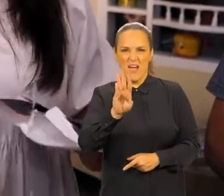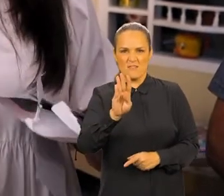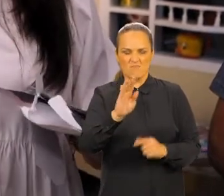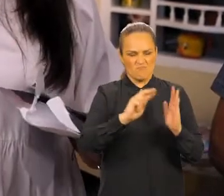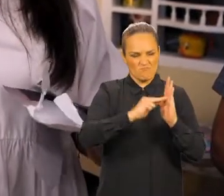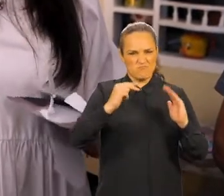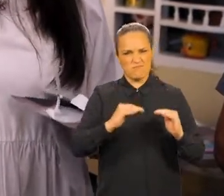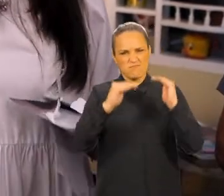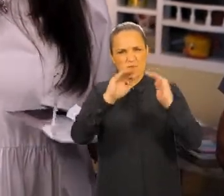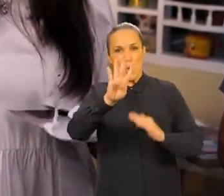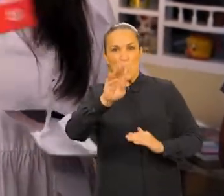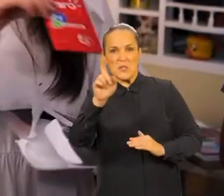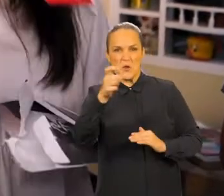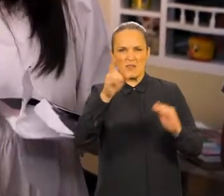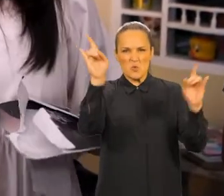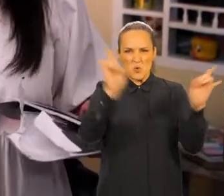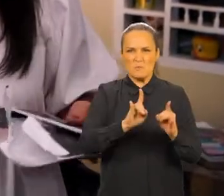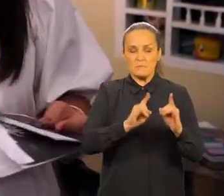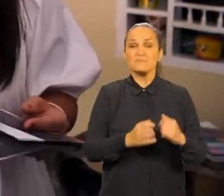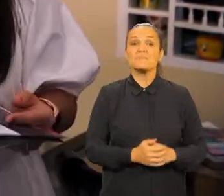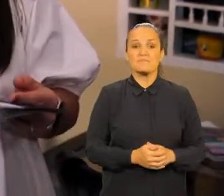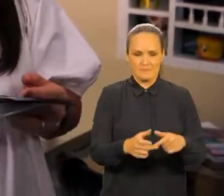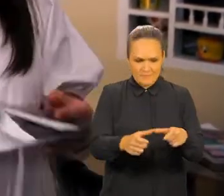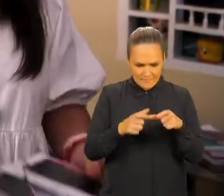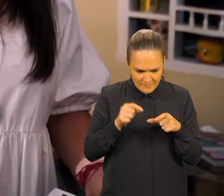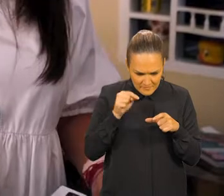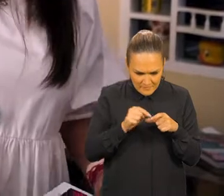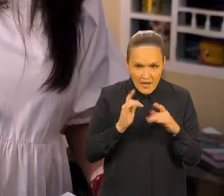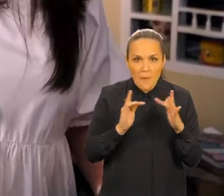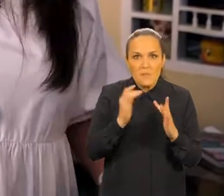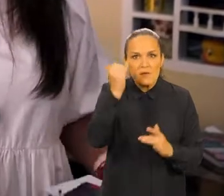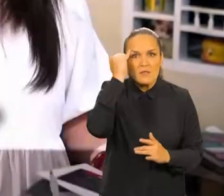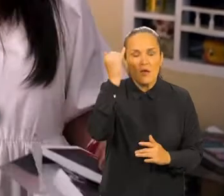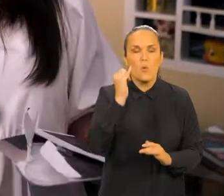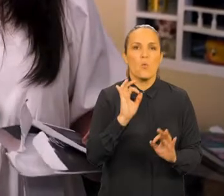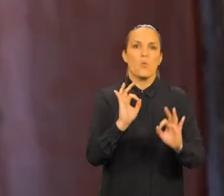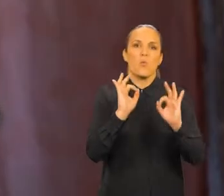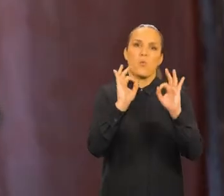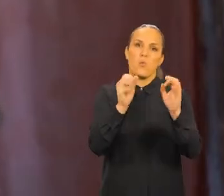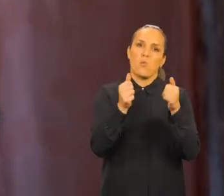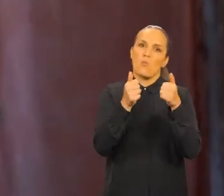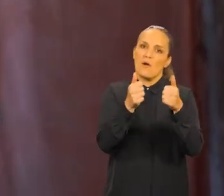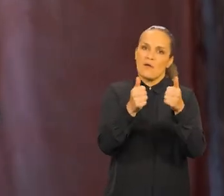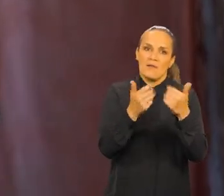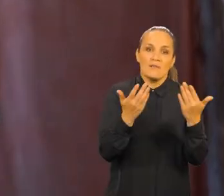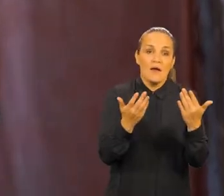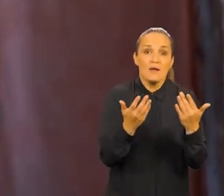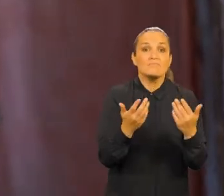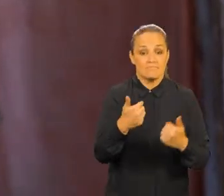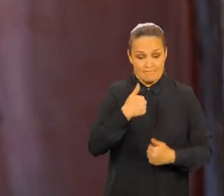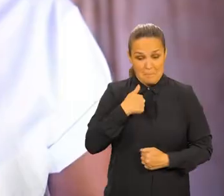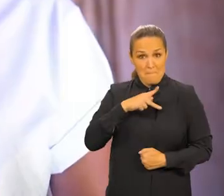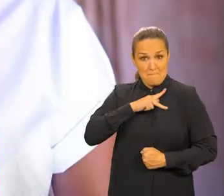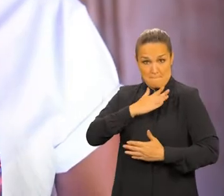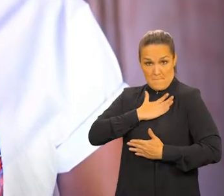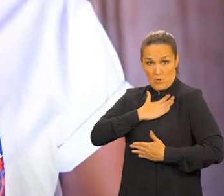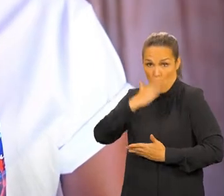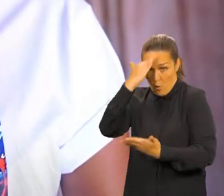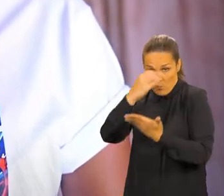GB, es 4G. La idea de la SIM card o de Navidad TIT me parece una idea realmente genial.